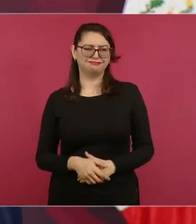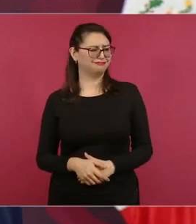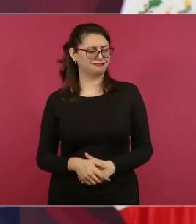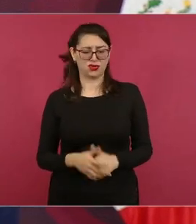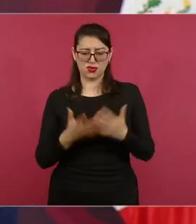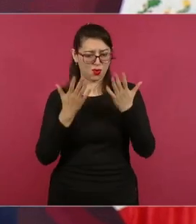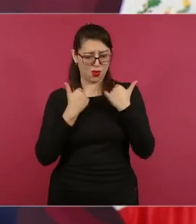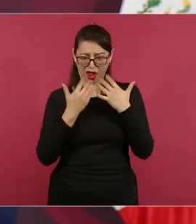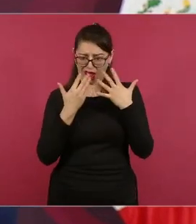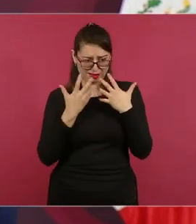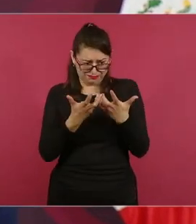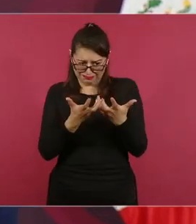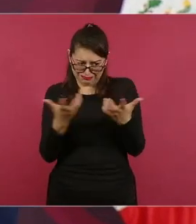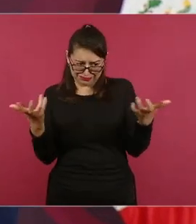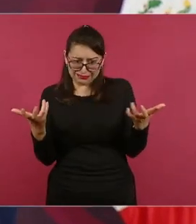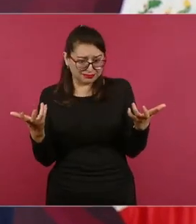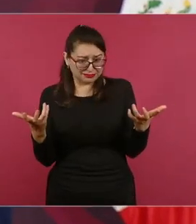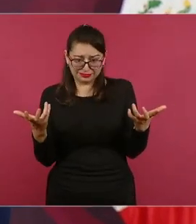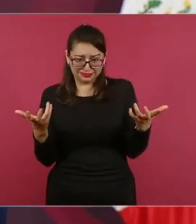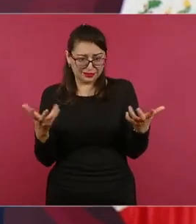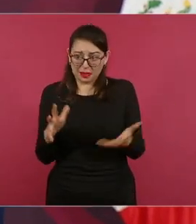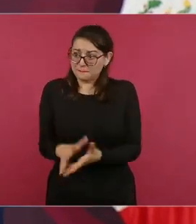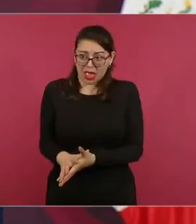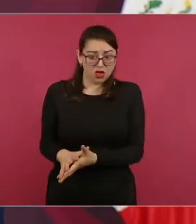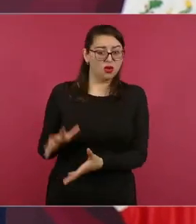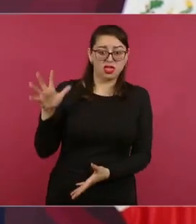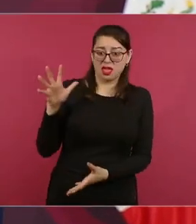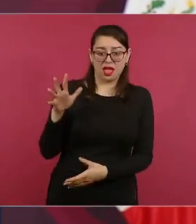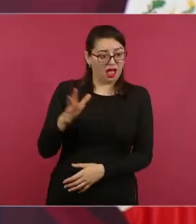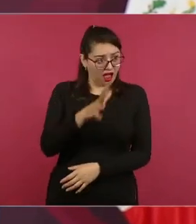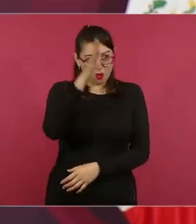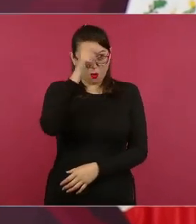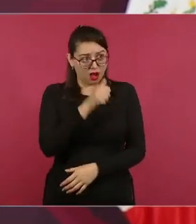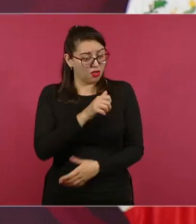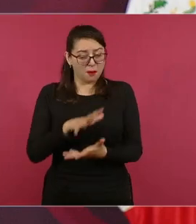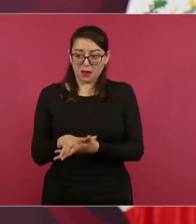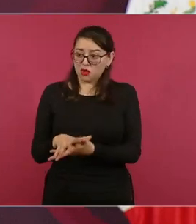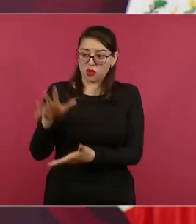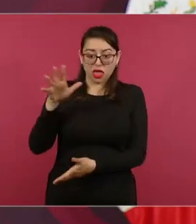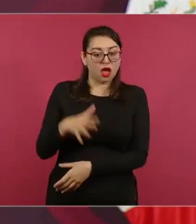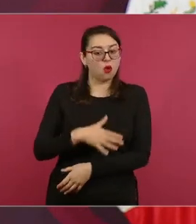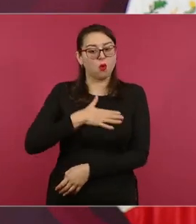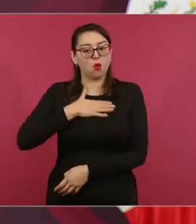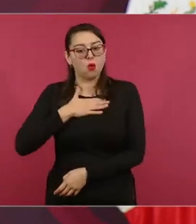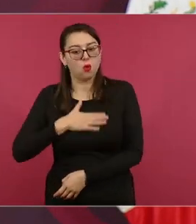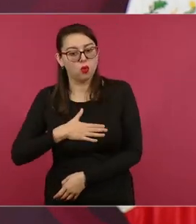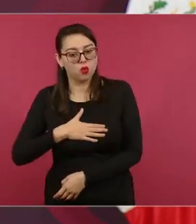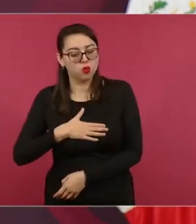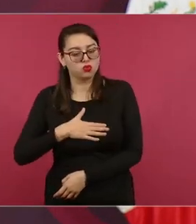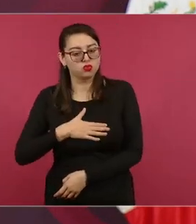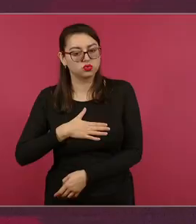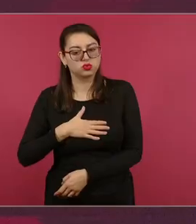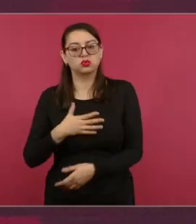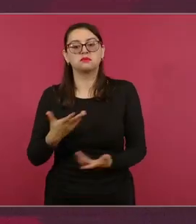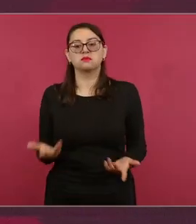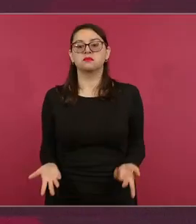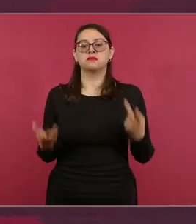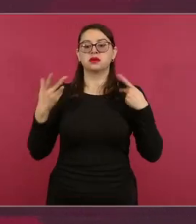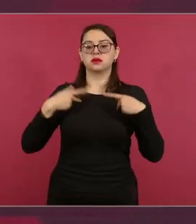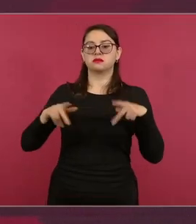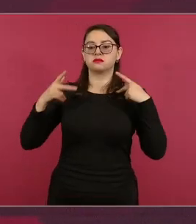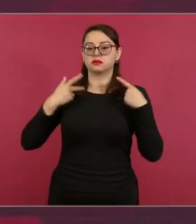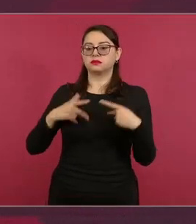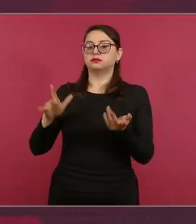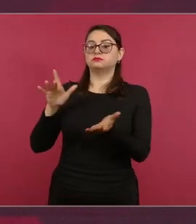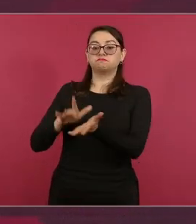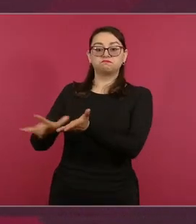Es buscar que haya justicia, que se apoye a la gente que